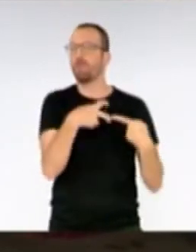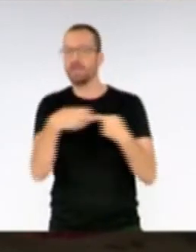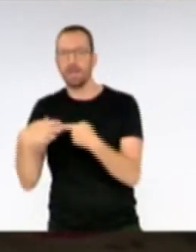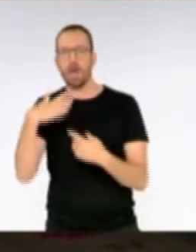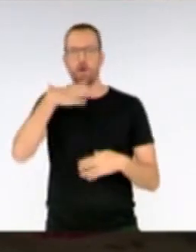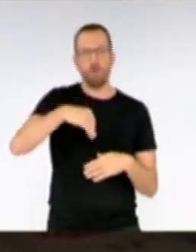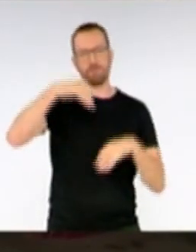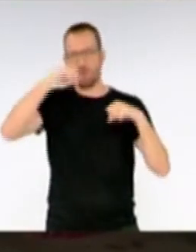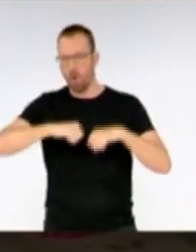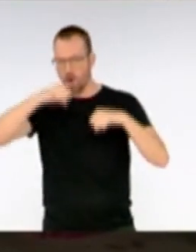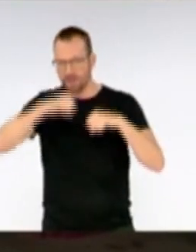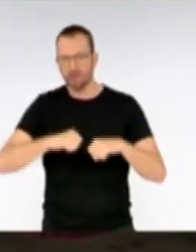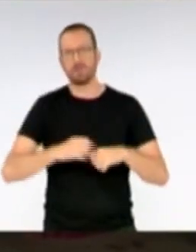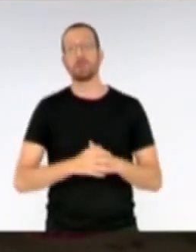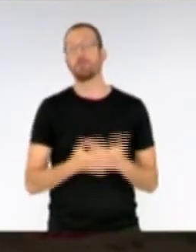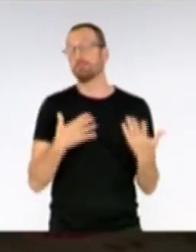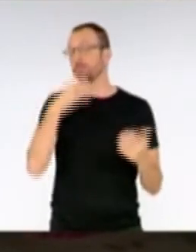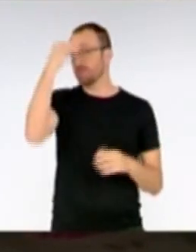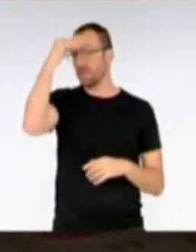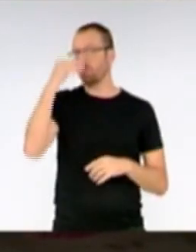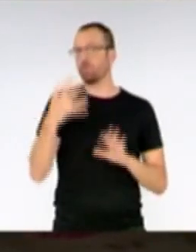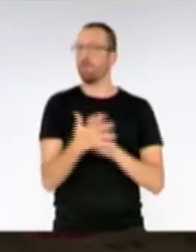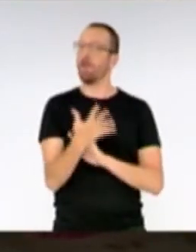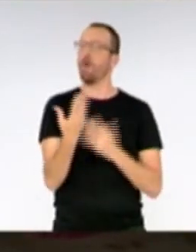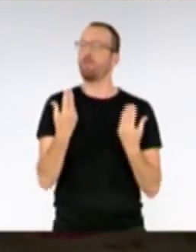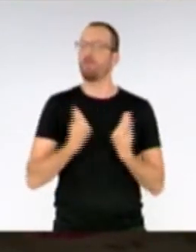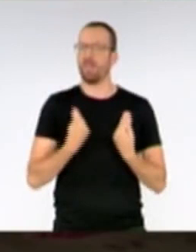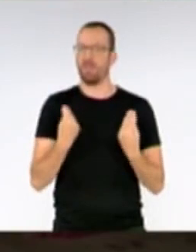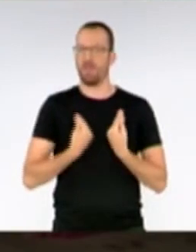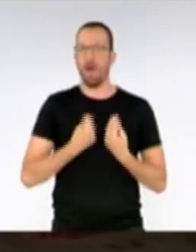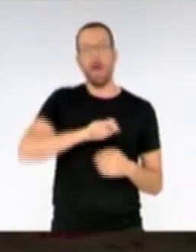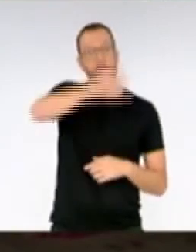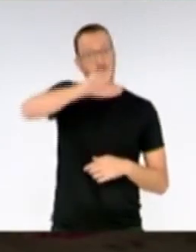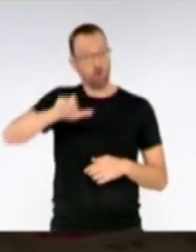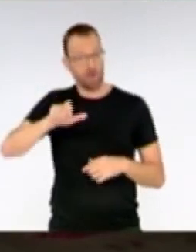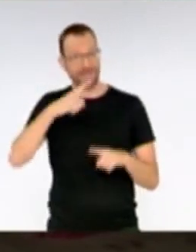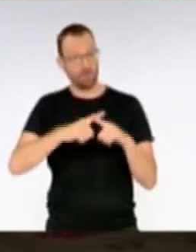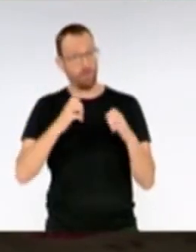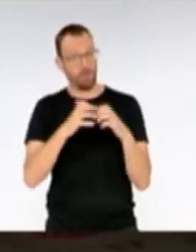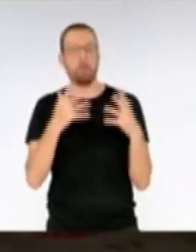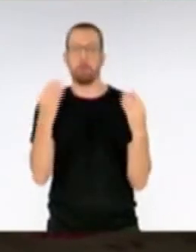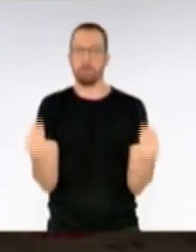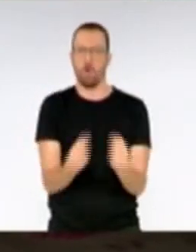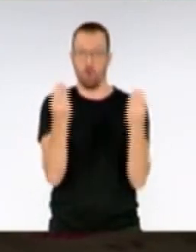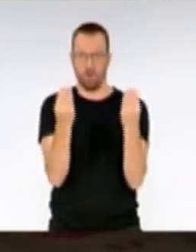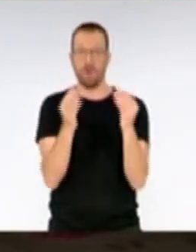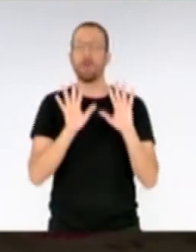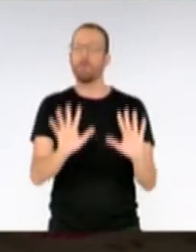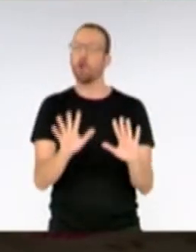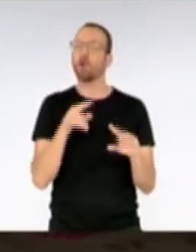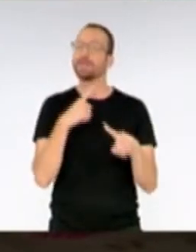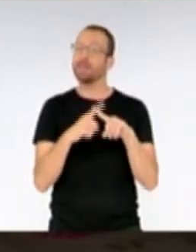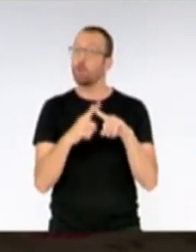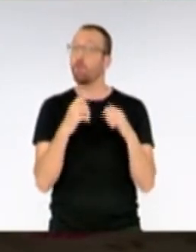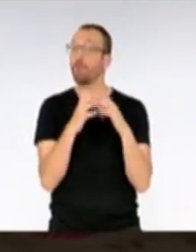jóvenes, los mayores, y que entendemos que pueden mejorar la vida de los vecinos y vecinas de Santa Cruz de la Palma. Pero lo que sí necesita Santa